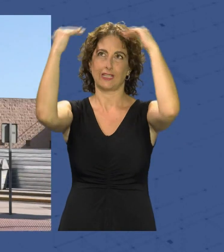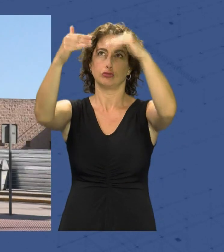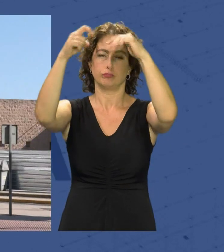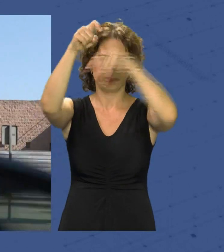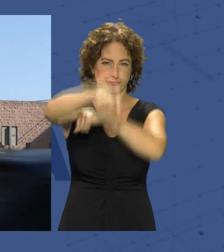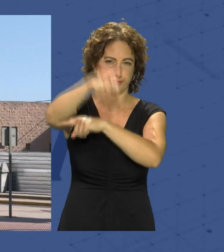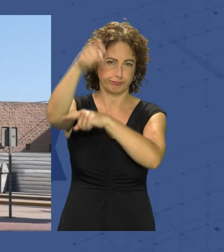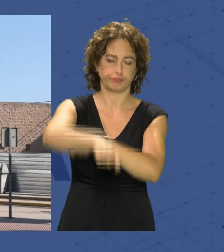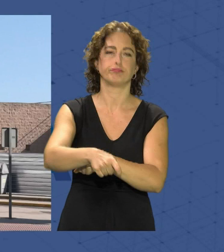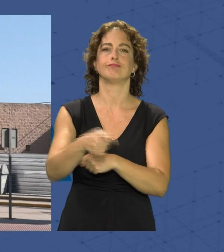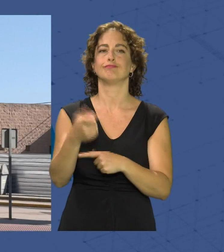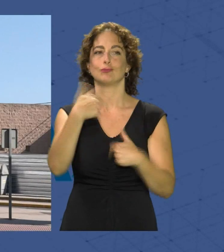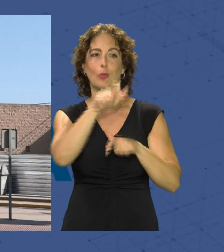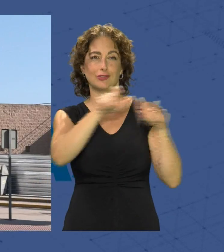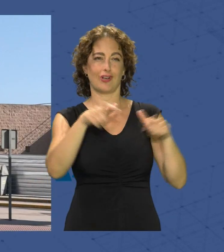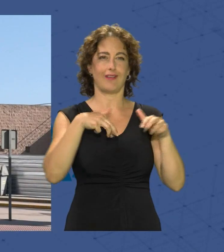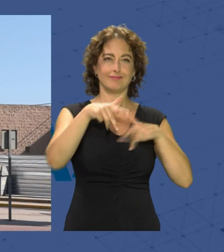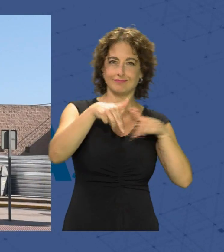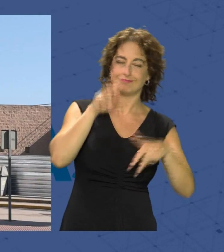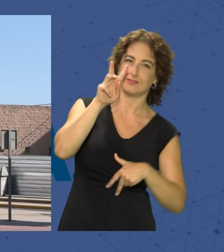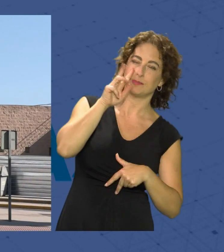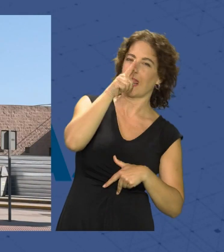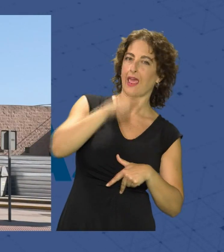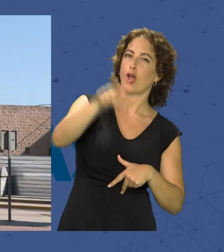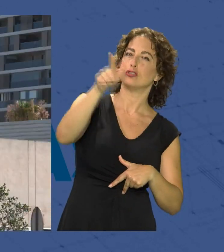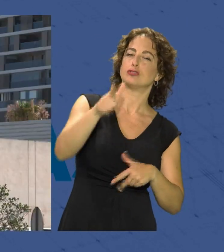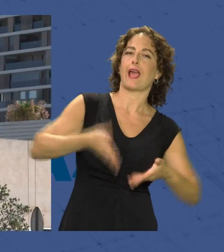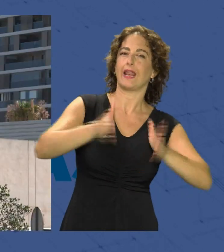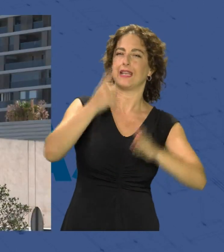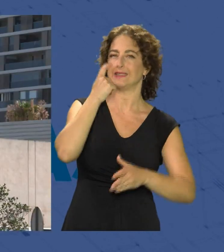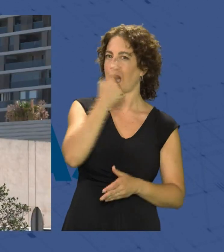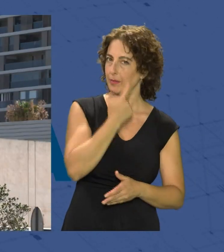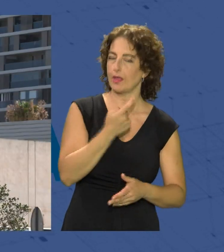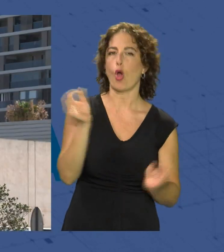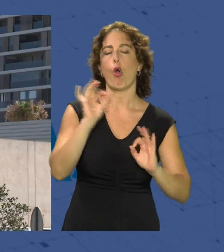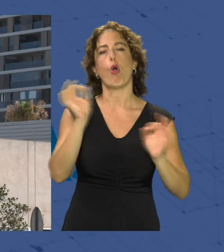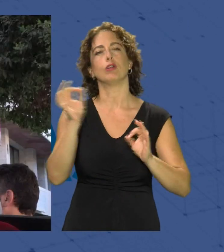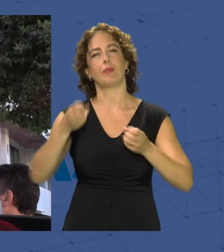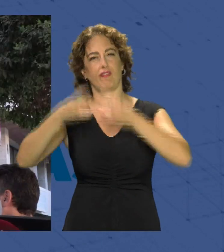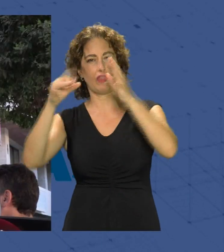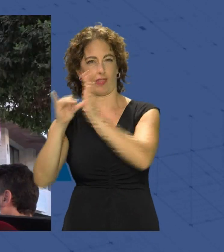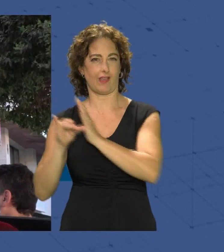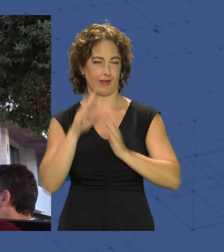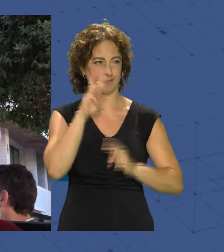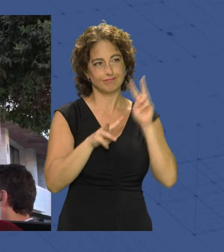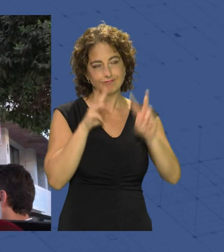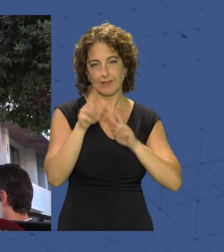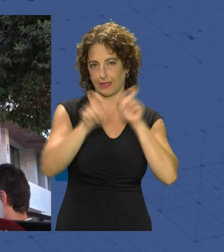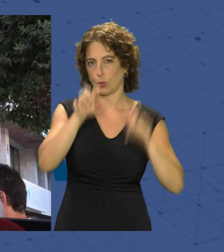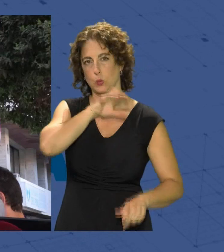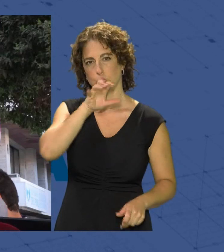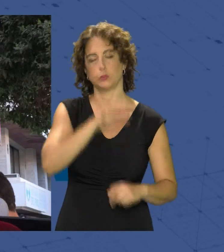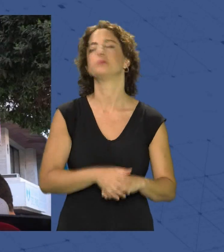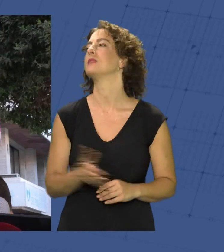marquesina ante la atenta mirada de los viandantes a lo lejos desde la carretera de Sierra la Milla o desde los edificios aledaños ayer ya es